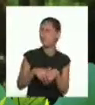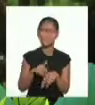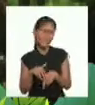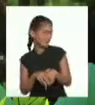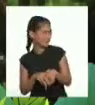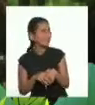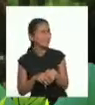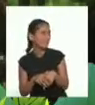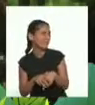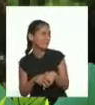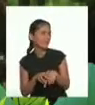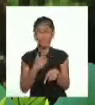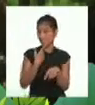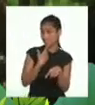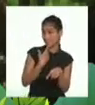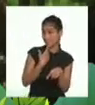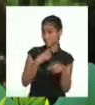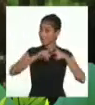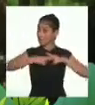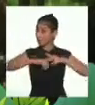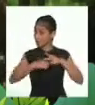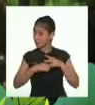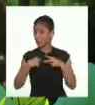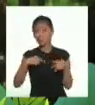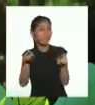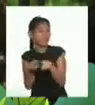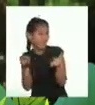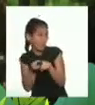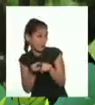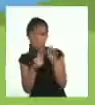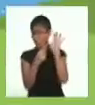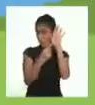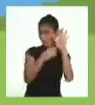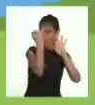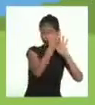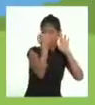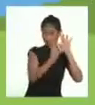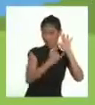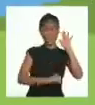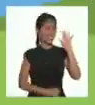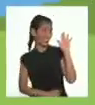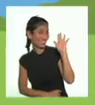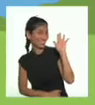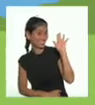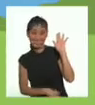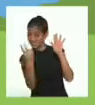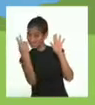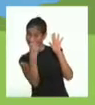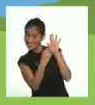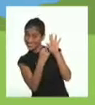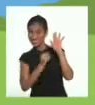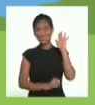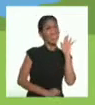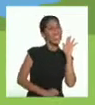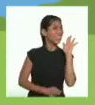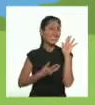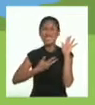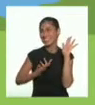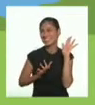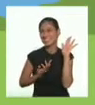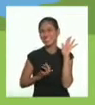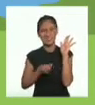Pero... Para empezar, yo también mostraré una imagen. Vengo esta imagen.